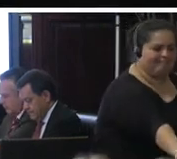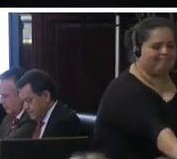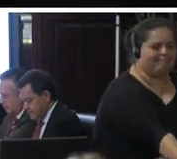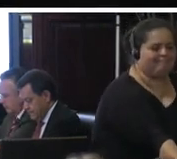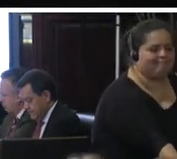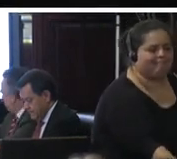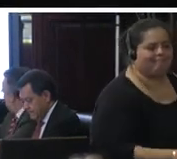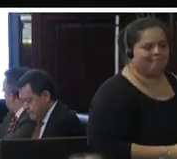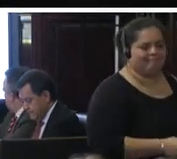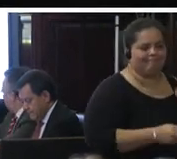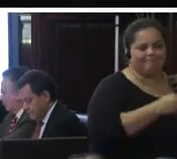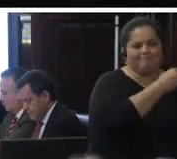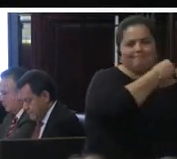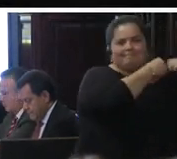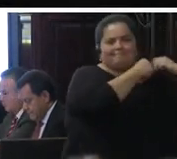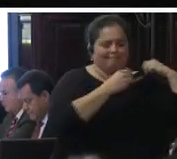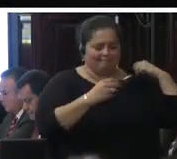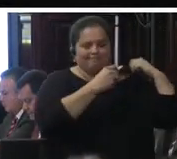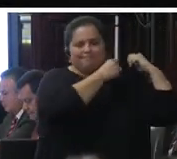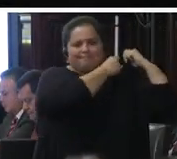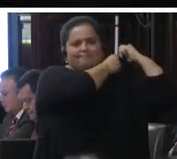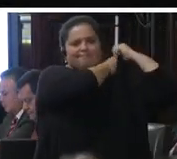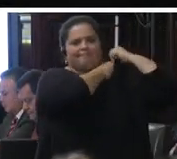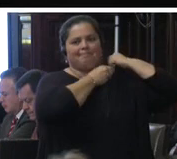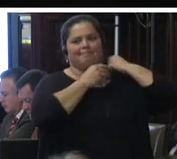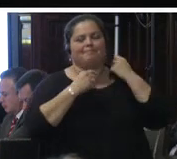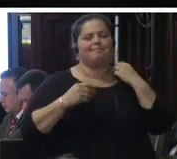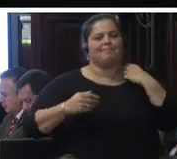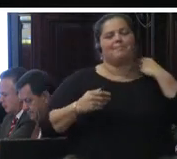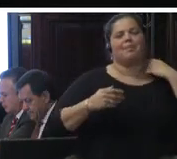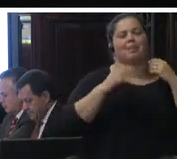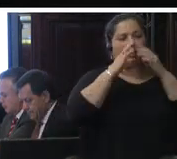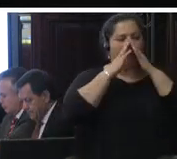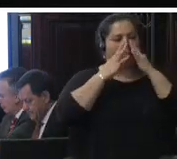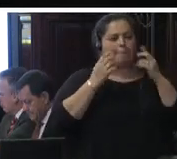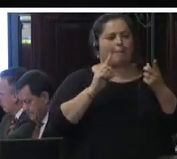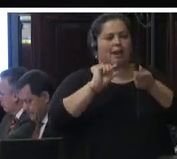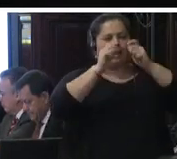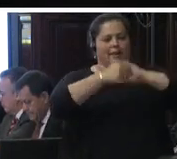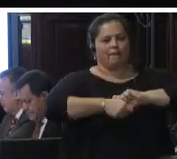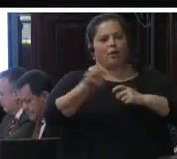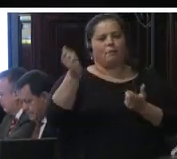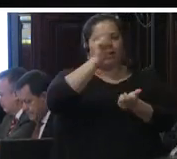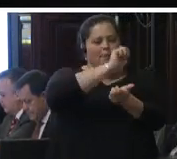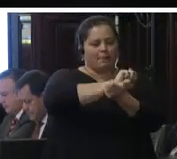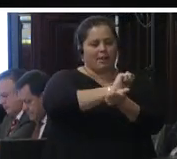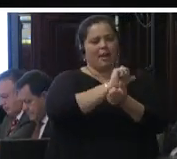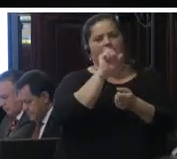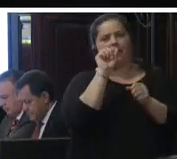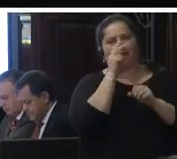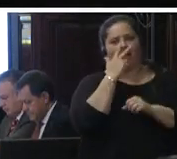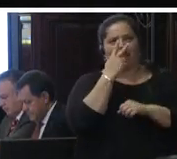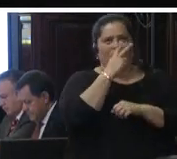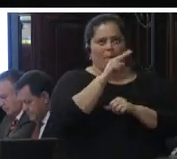Americana de Derechos Humanos bajo este criterio la reforma penal de 2008 previo una restricción razonable del derecho